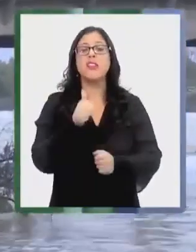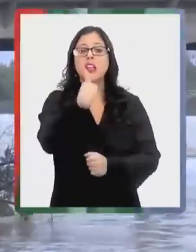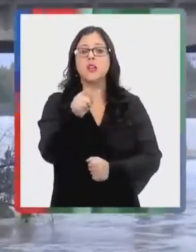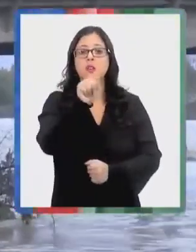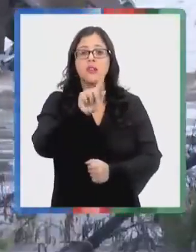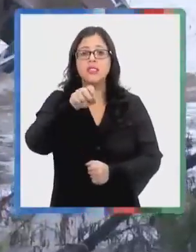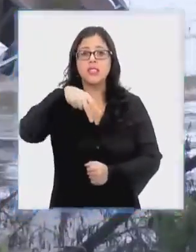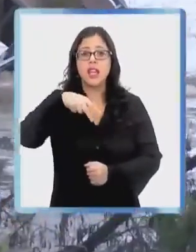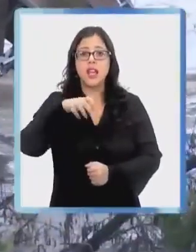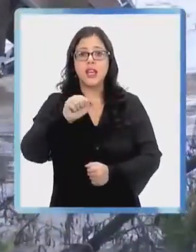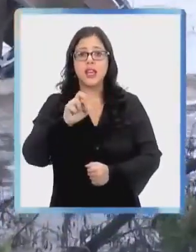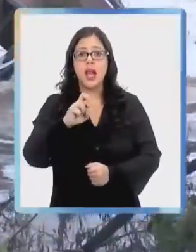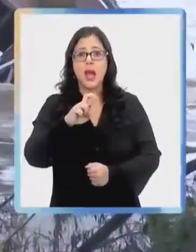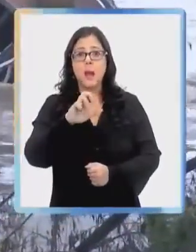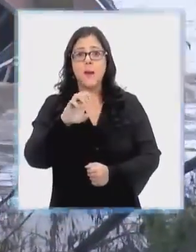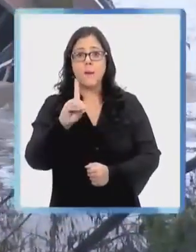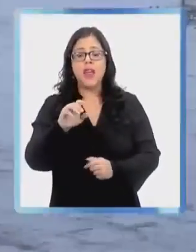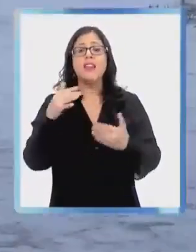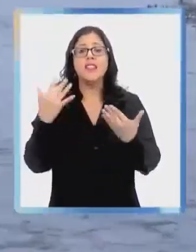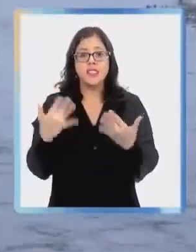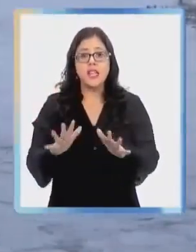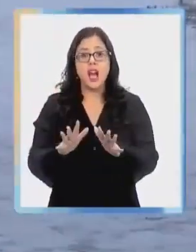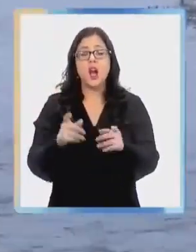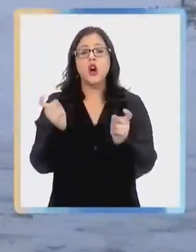contacto con la directora de la dirección de aguas.